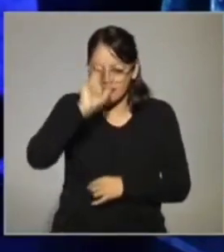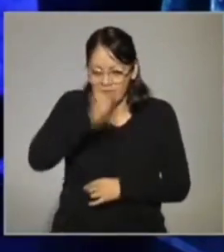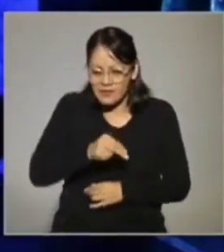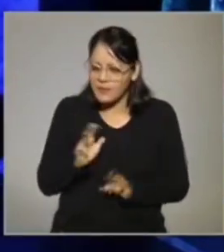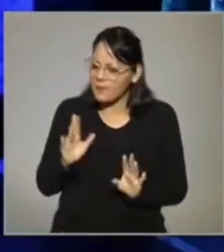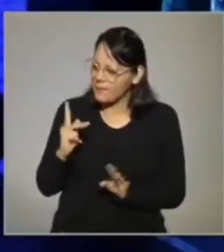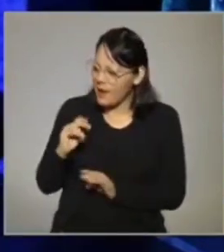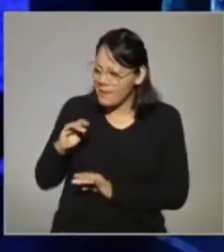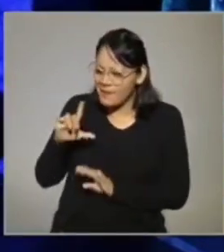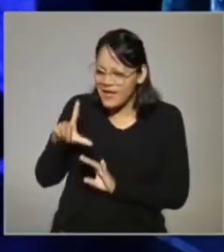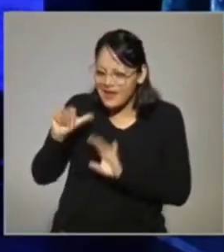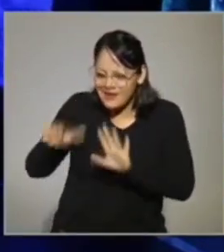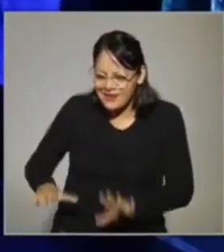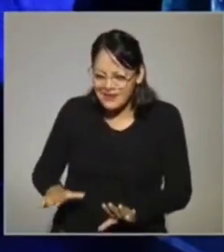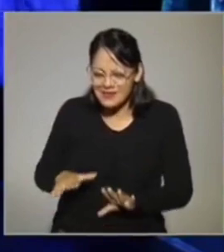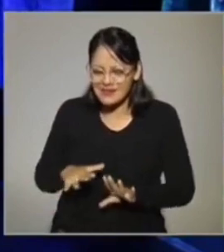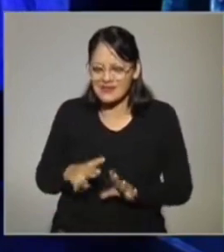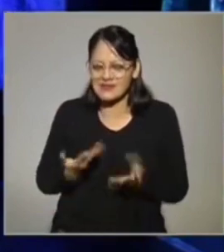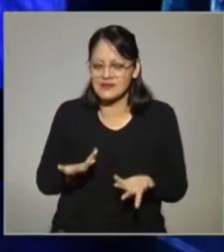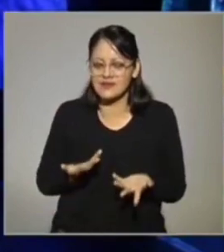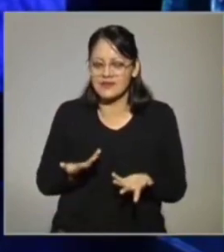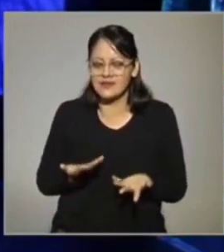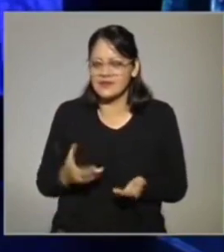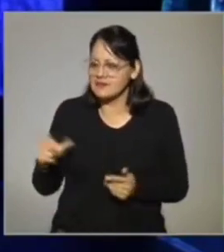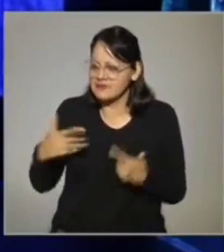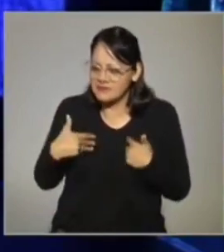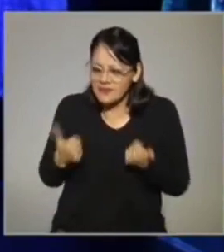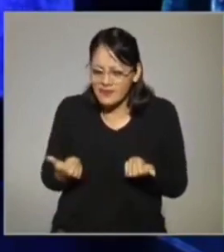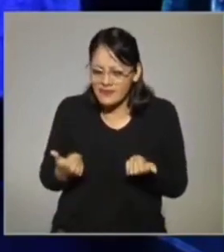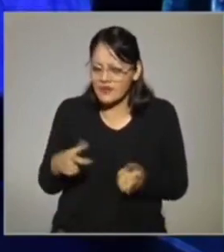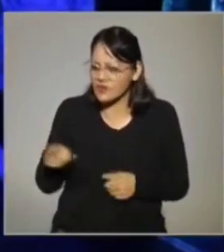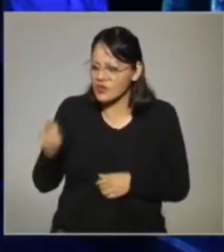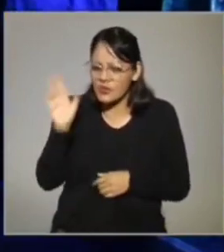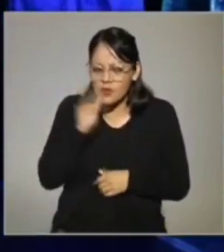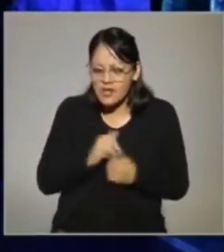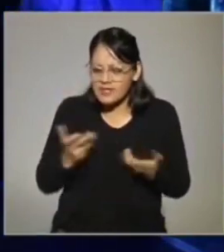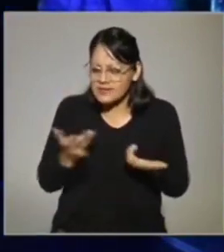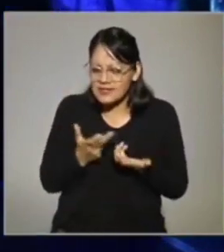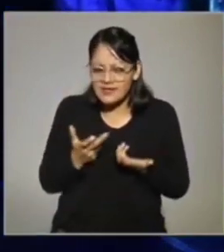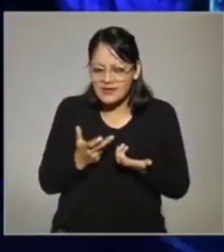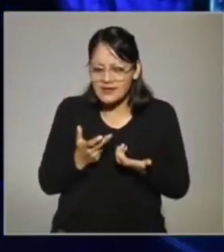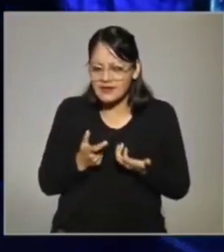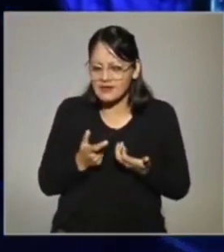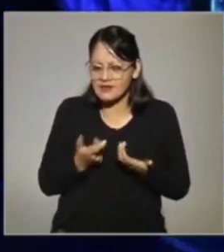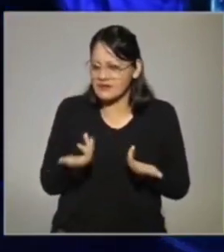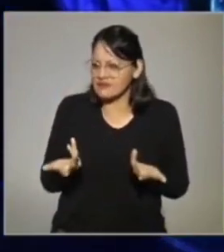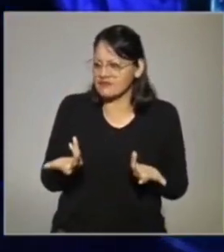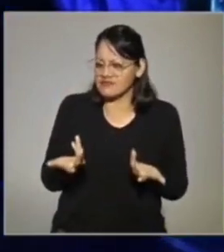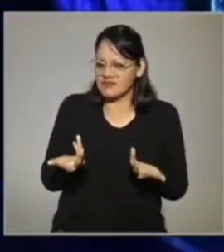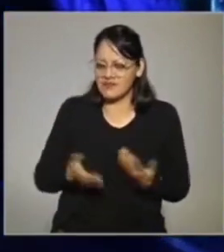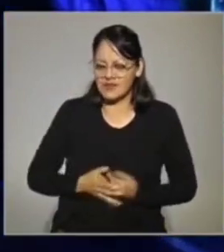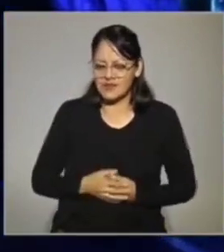Pamela, es que no entiendes, no podías hacer nada, nadie te iba a salvarlo.